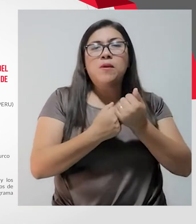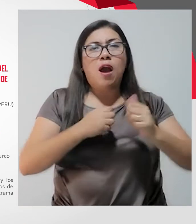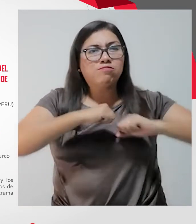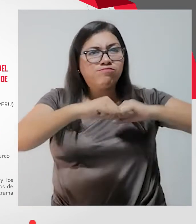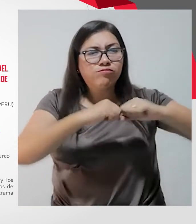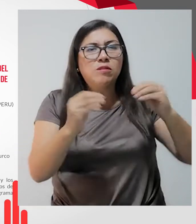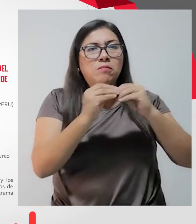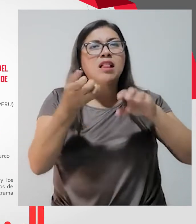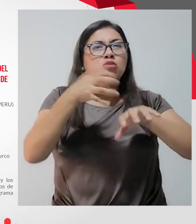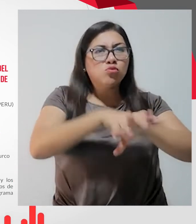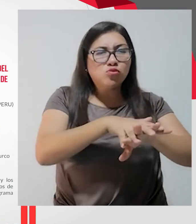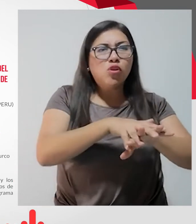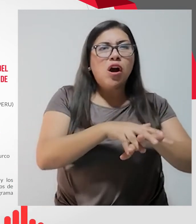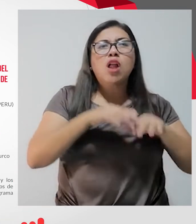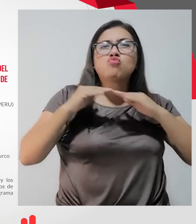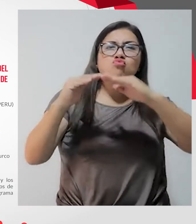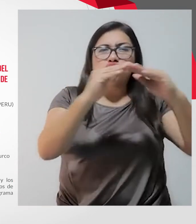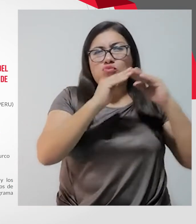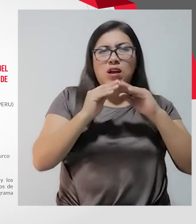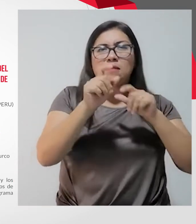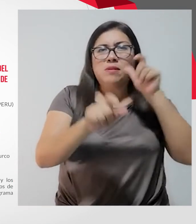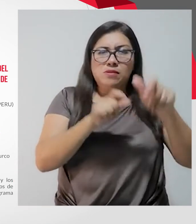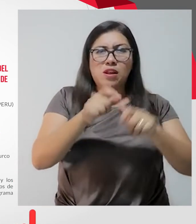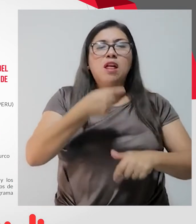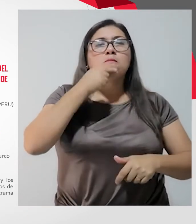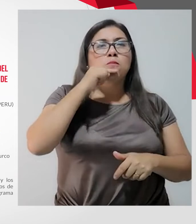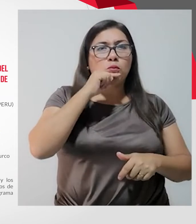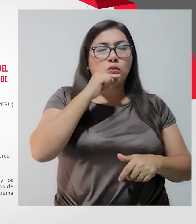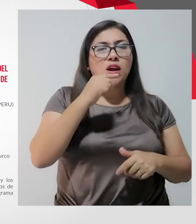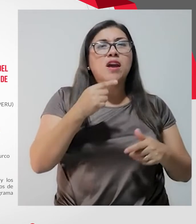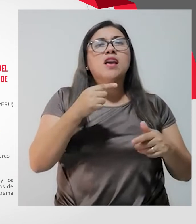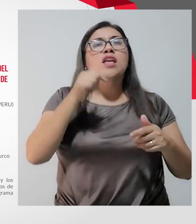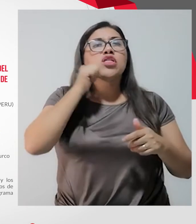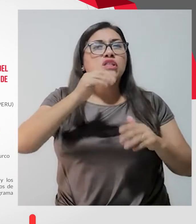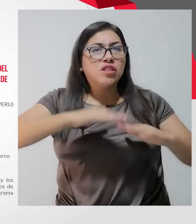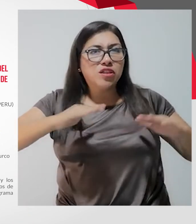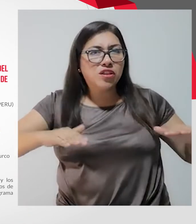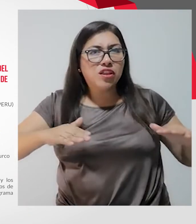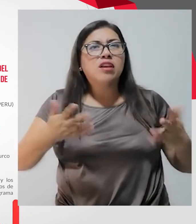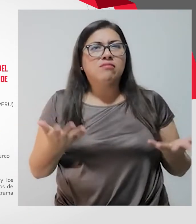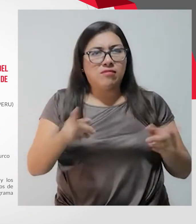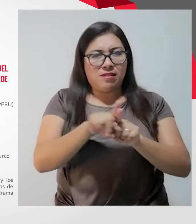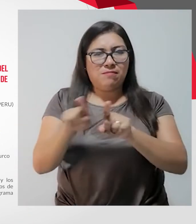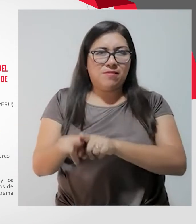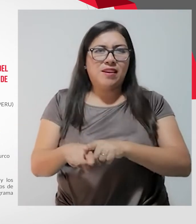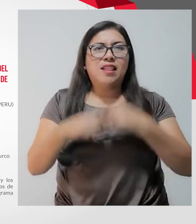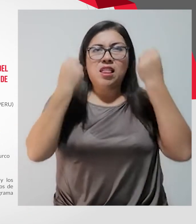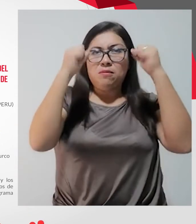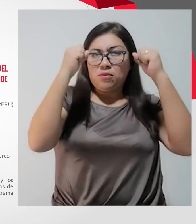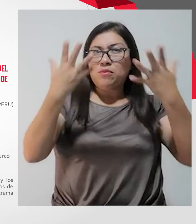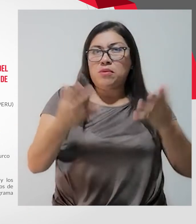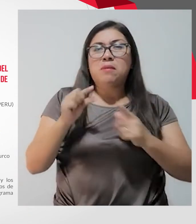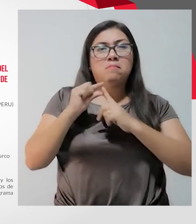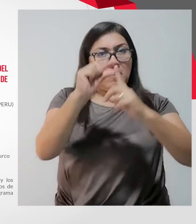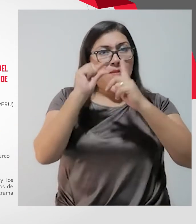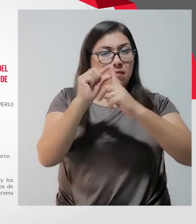inclusión y la igualdad de las personas, especialmente las mujeres y las niñas en los paraeportes. Esto es